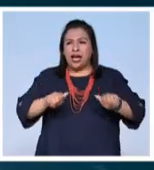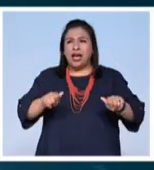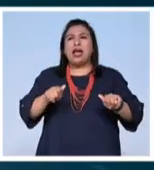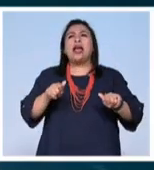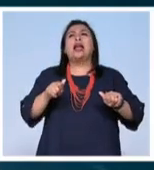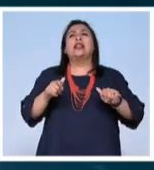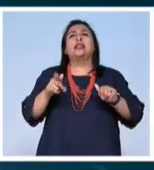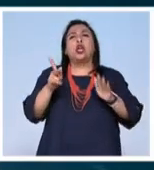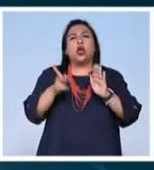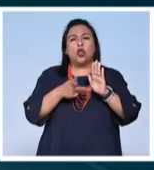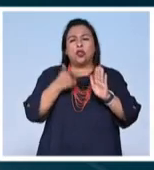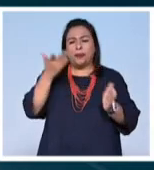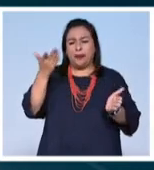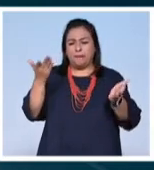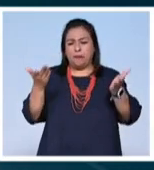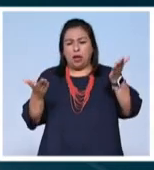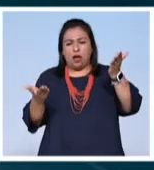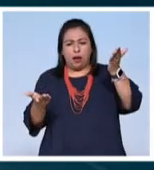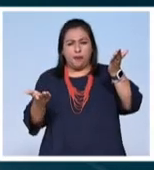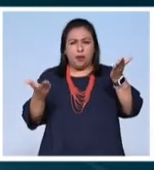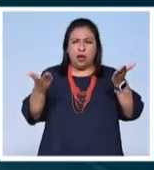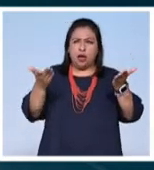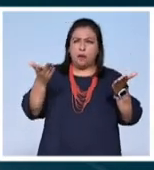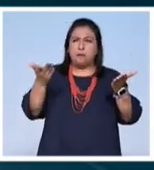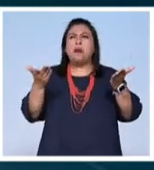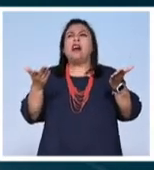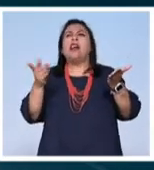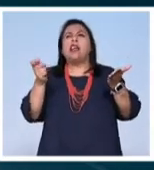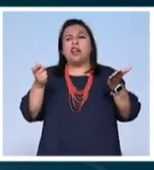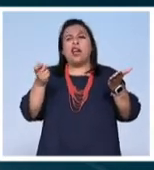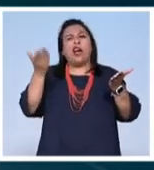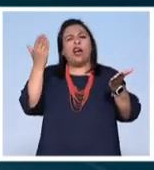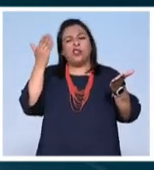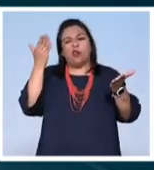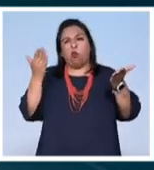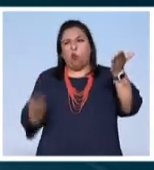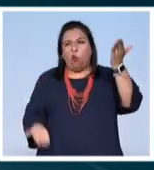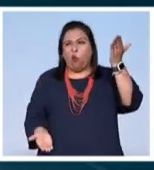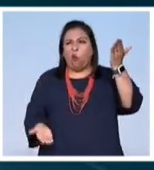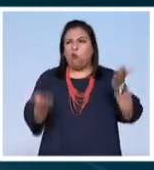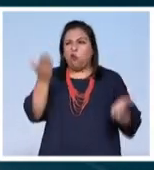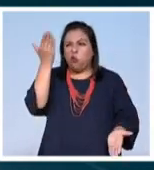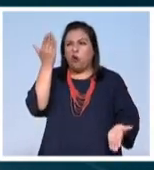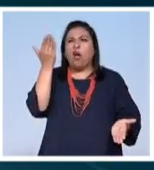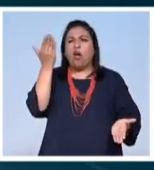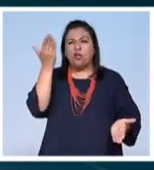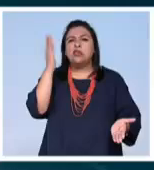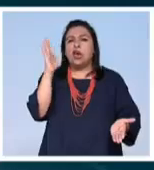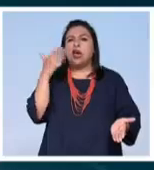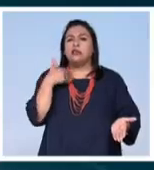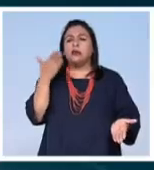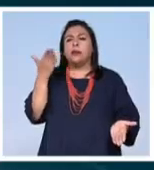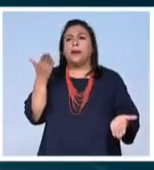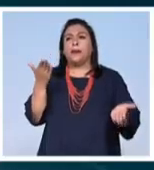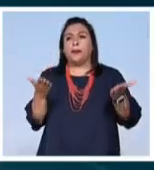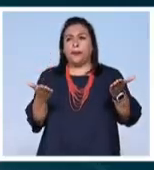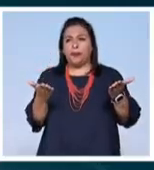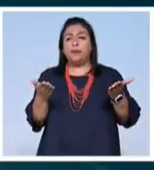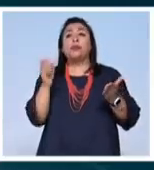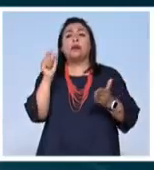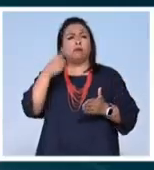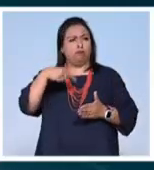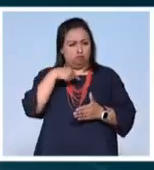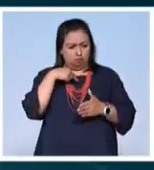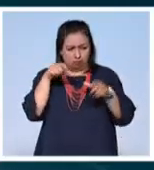reequilibrar esas inequidades que ha asimilado y también a nosotros